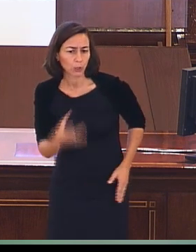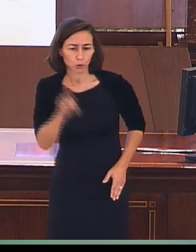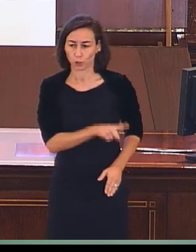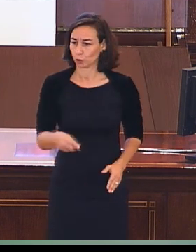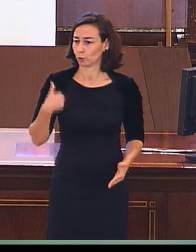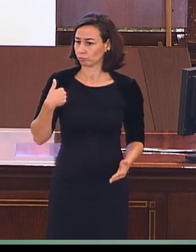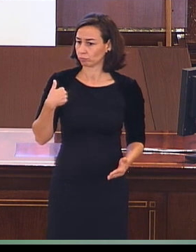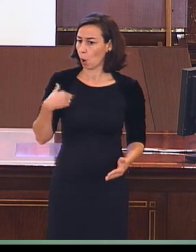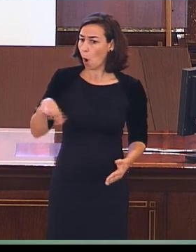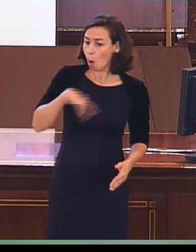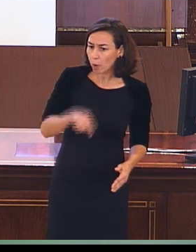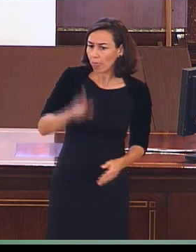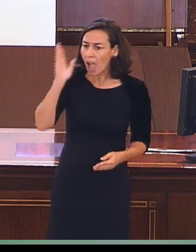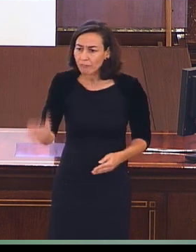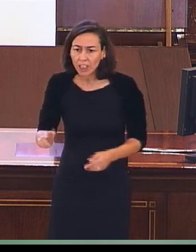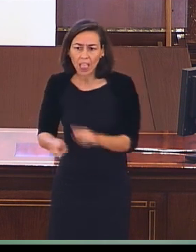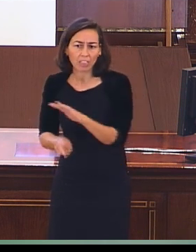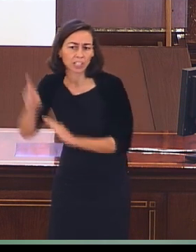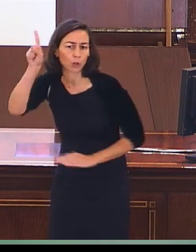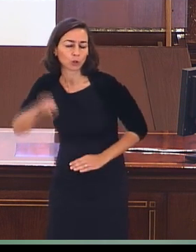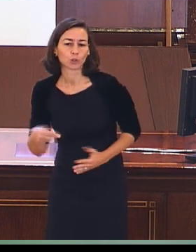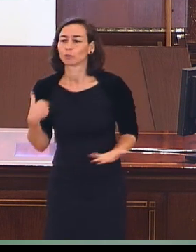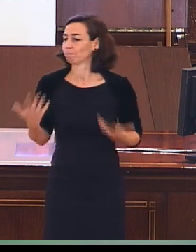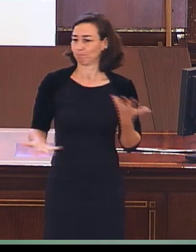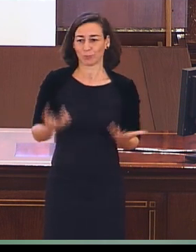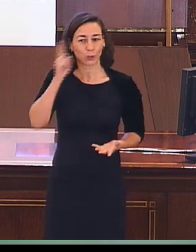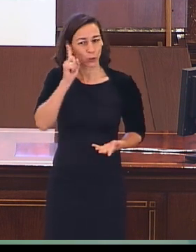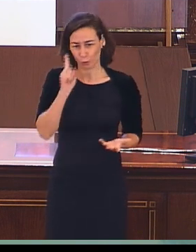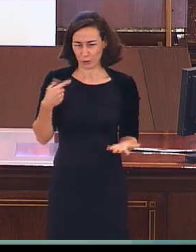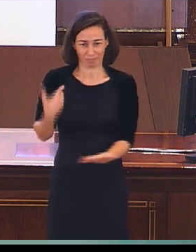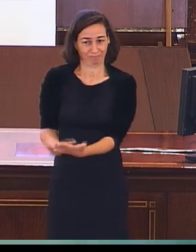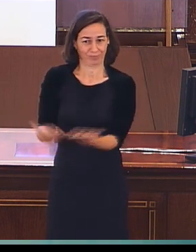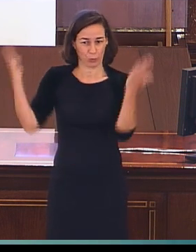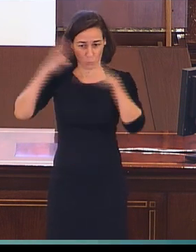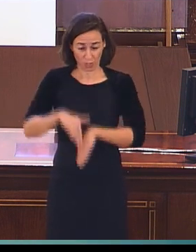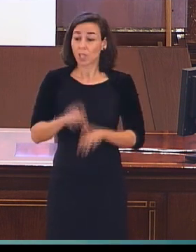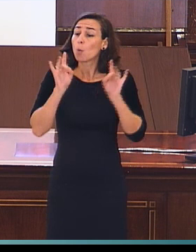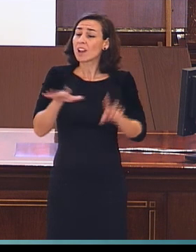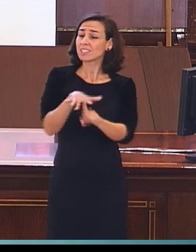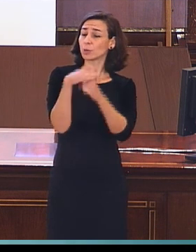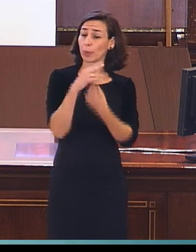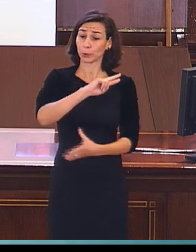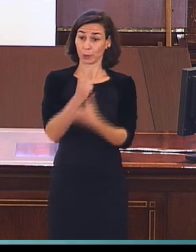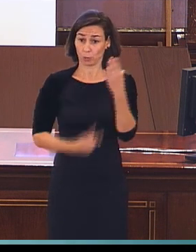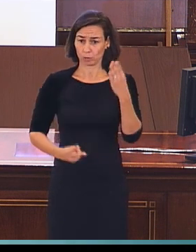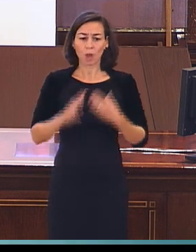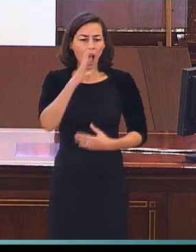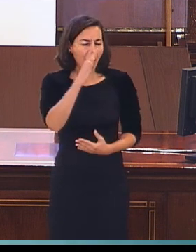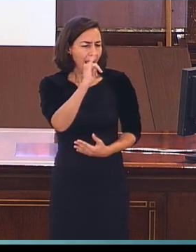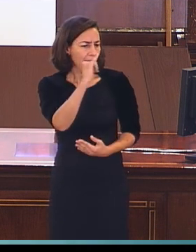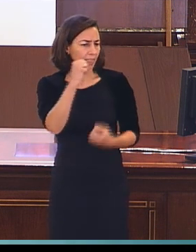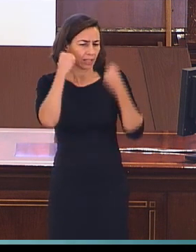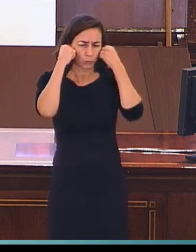repercutiendo en el desarrollo de estos niños? Lo mismo pasa con las situaciones de bilingüismo. Es cierto que algunos estudios hay sobre